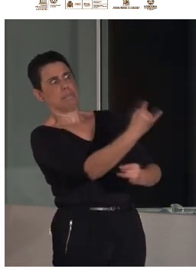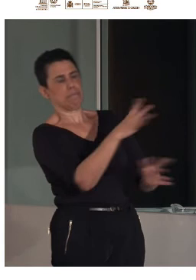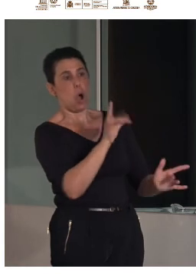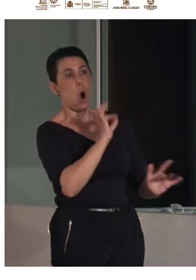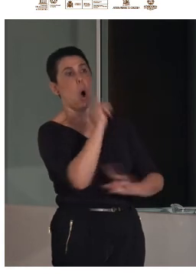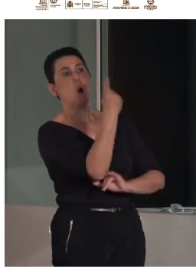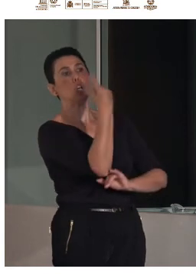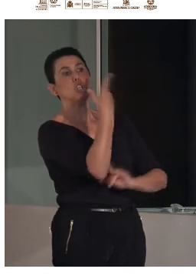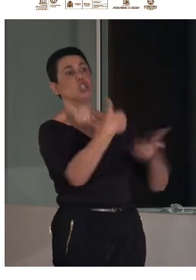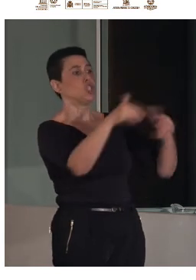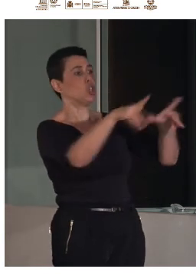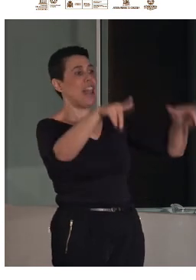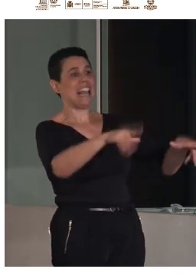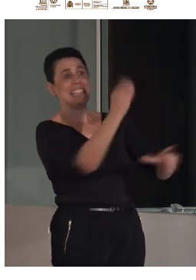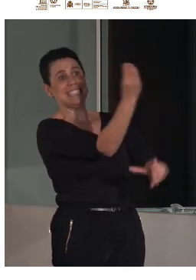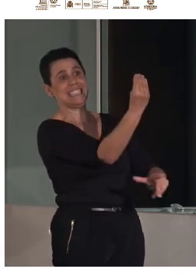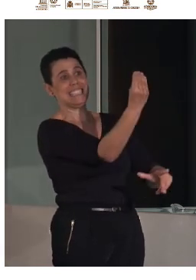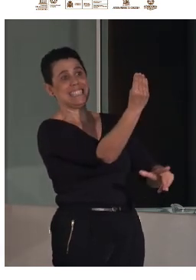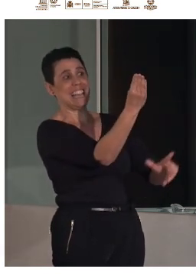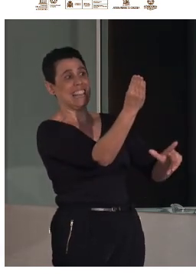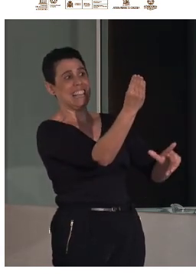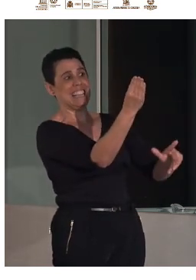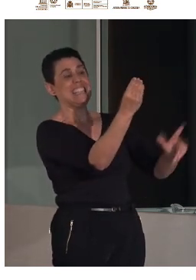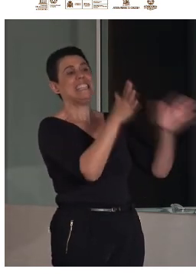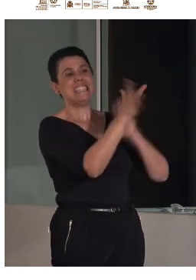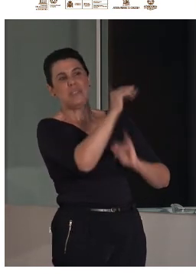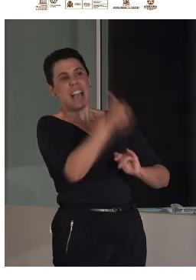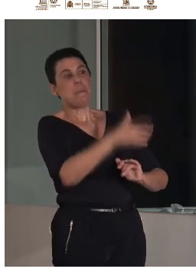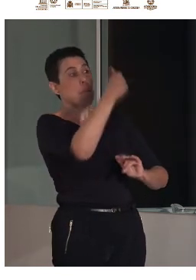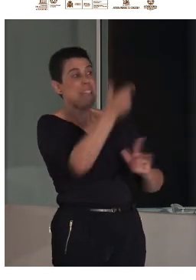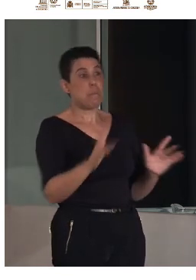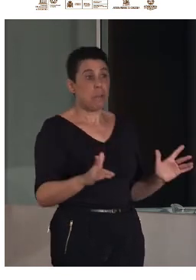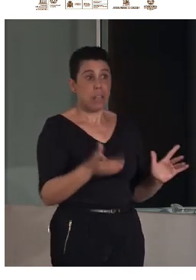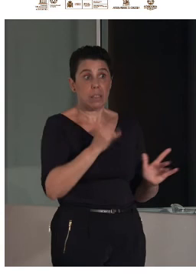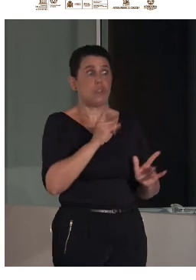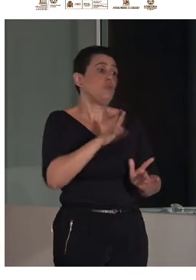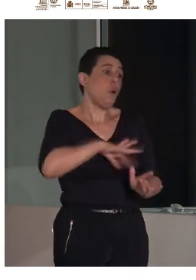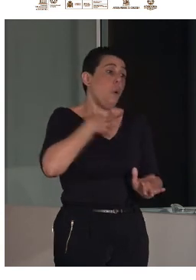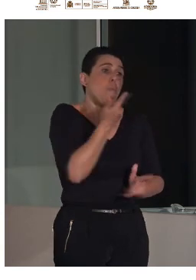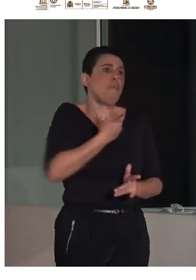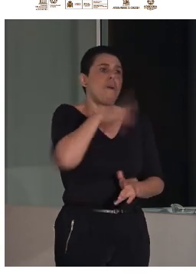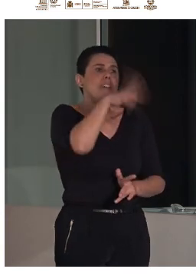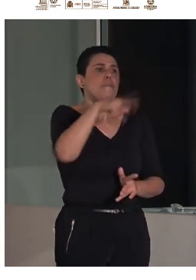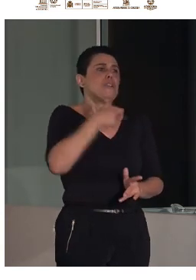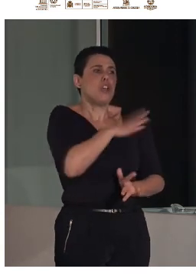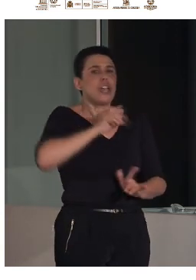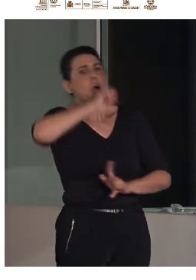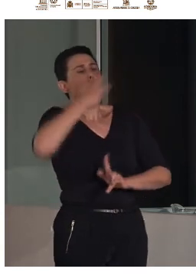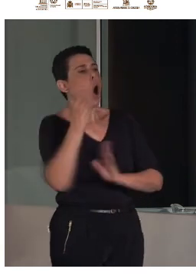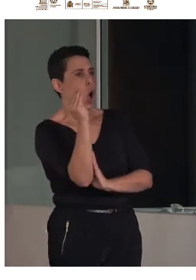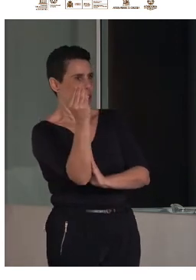pues claro va a destacar más que el resto y a lo mejor el museo quiere destacar otras por lo tanto nosotros partimos